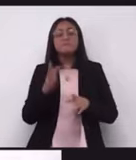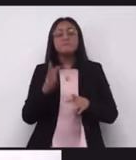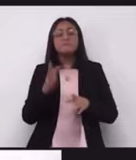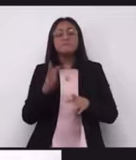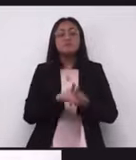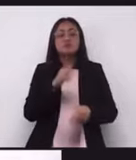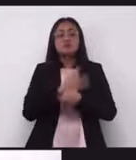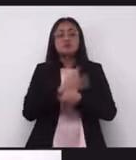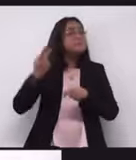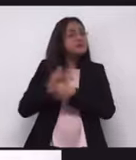esta sentencia.